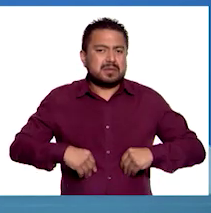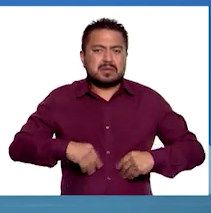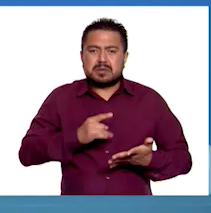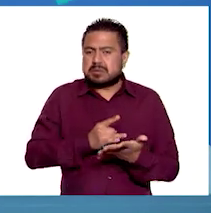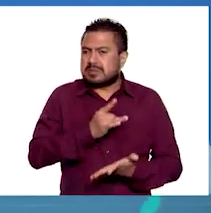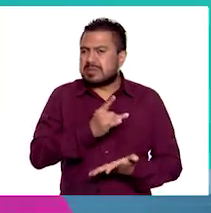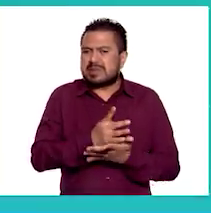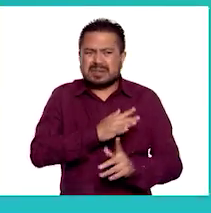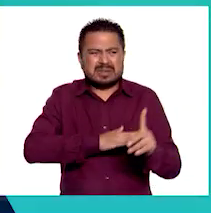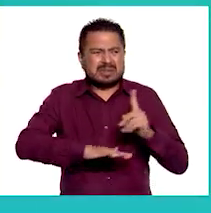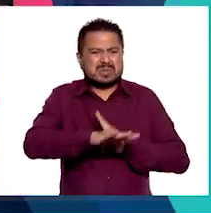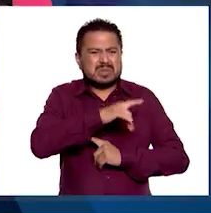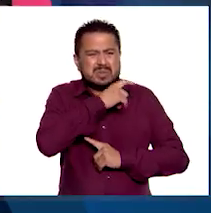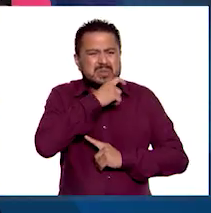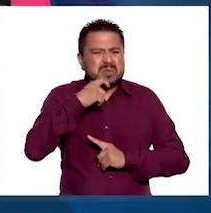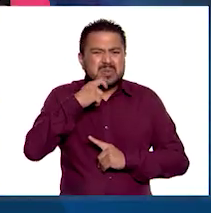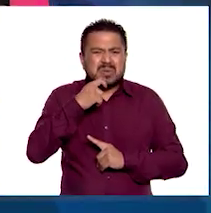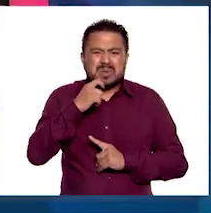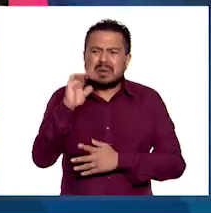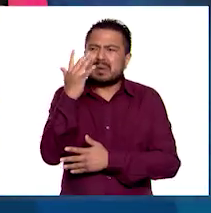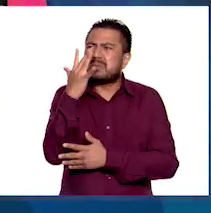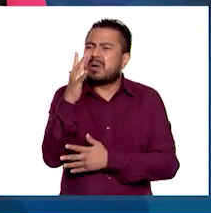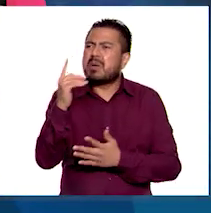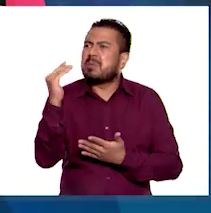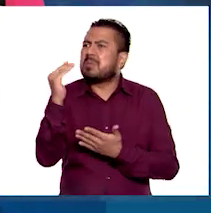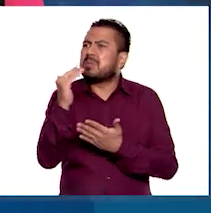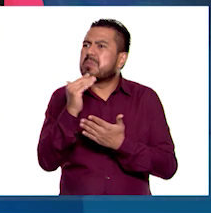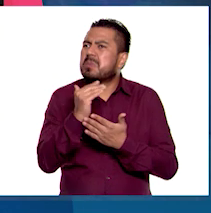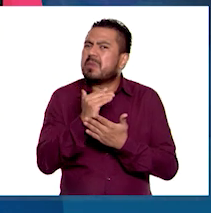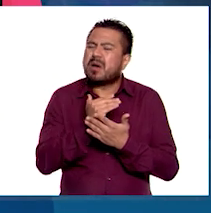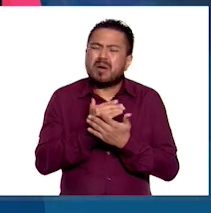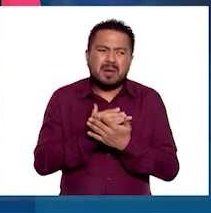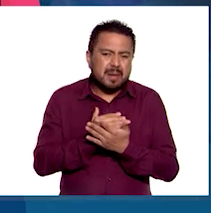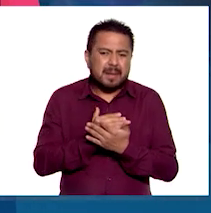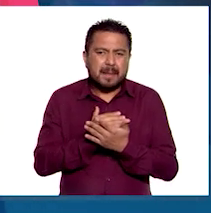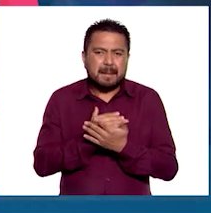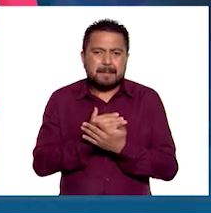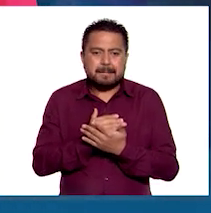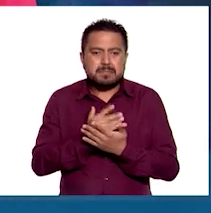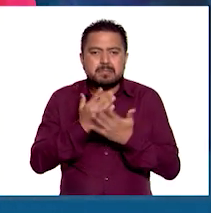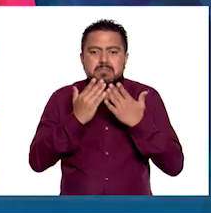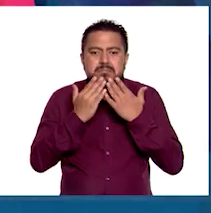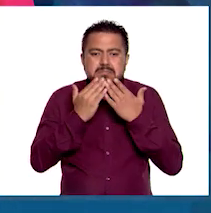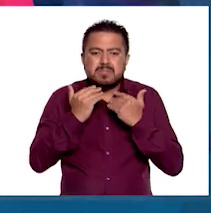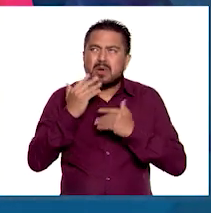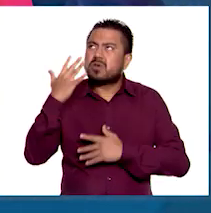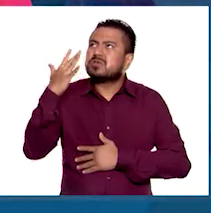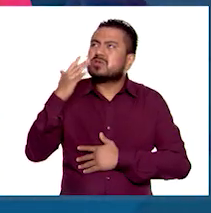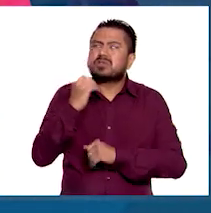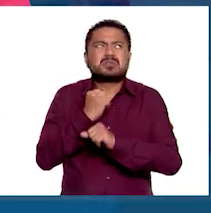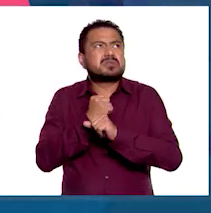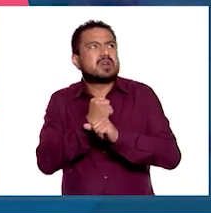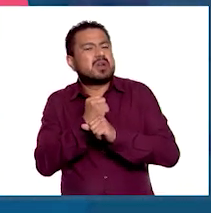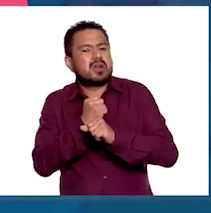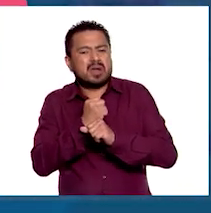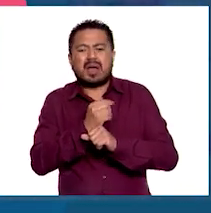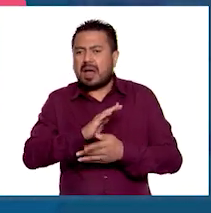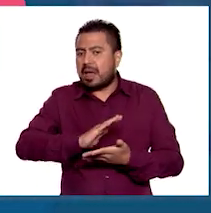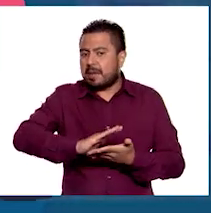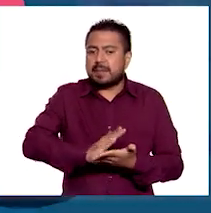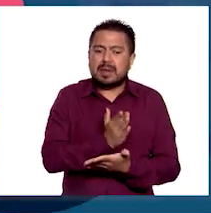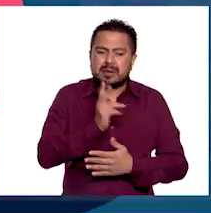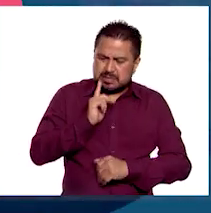ambiente muy árido y con poquitos árboles que no dan sombra. Y además se ve que tienen